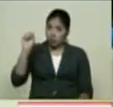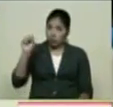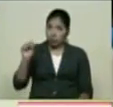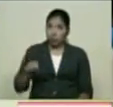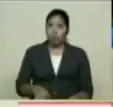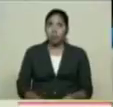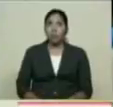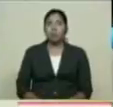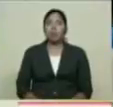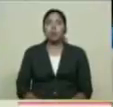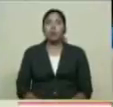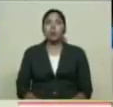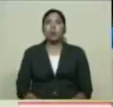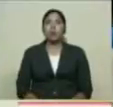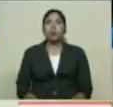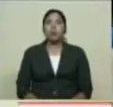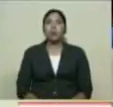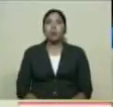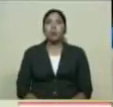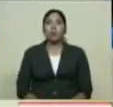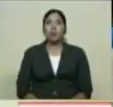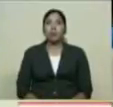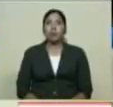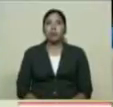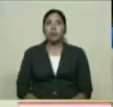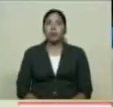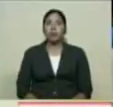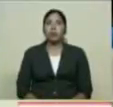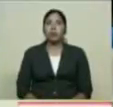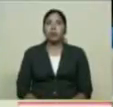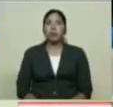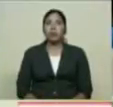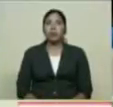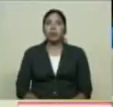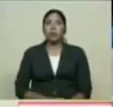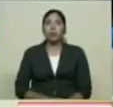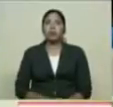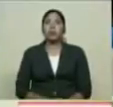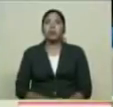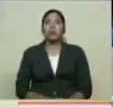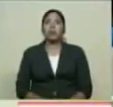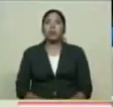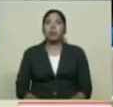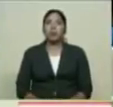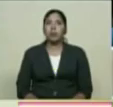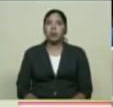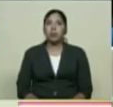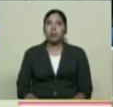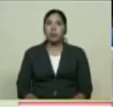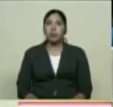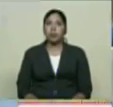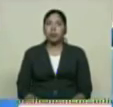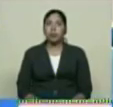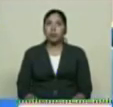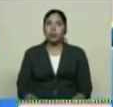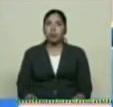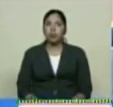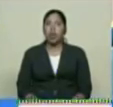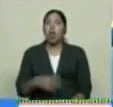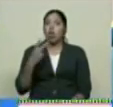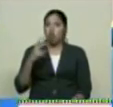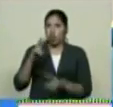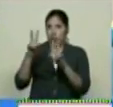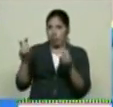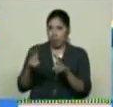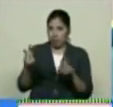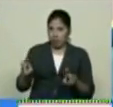Bueno Tenemos que batallar muchísimo Quería tocar Dos puntos Alcalde Uno La casa